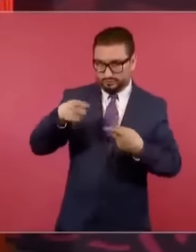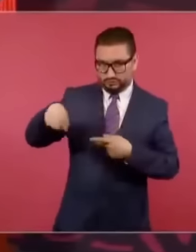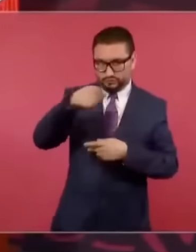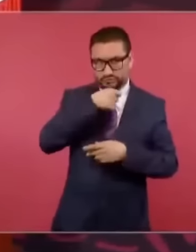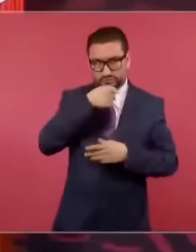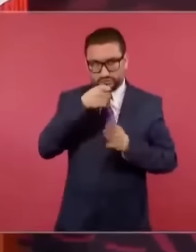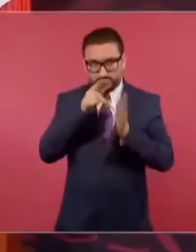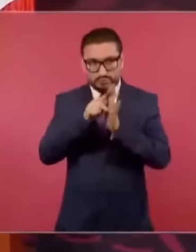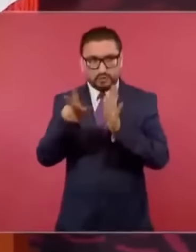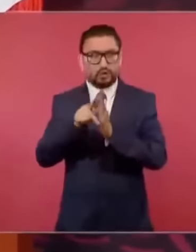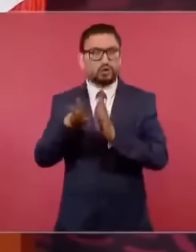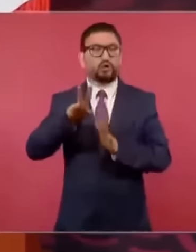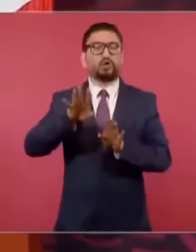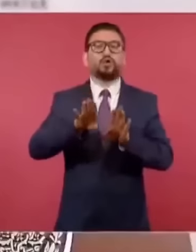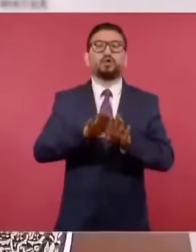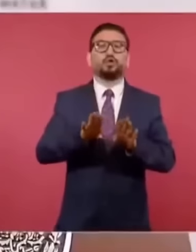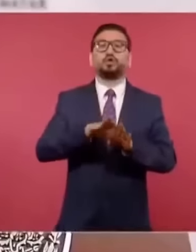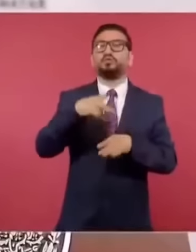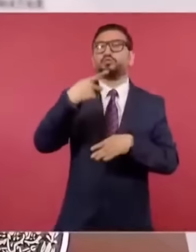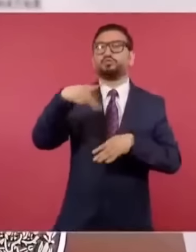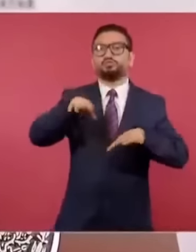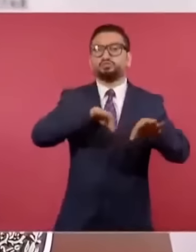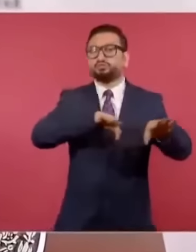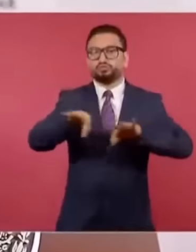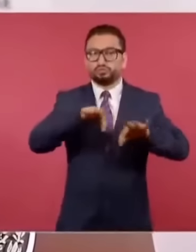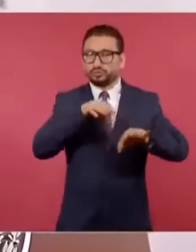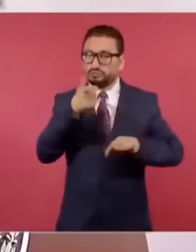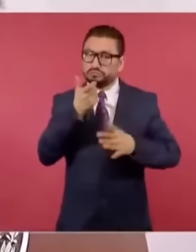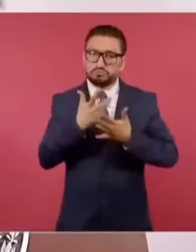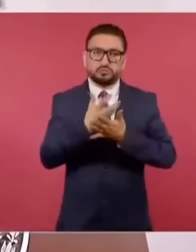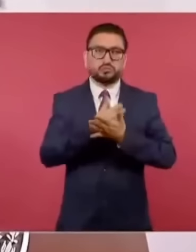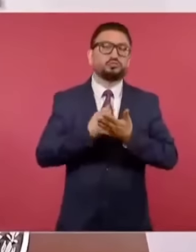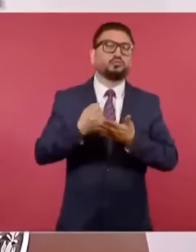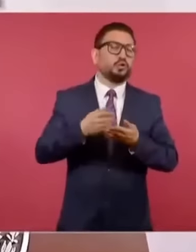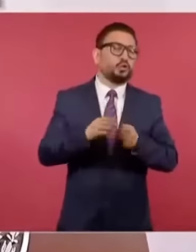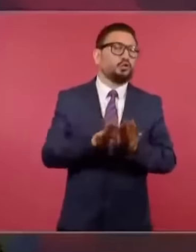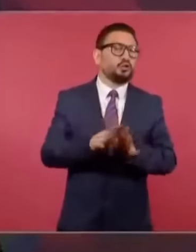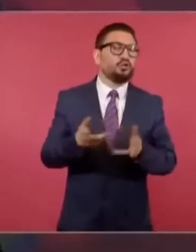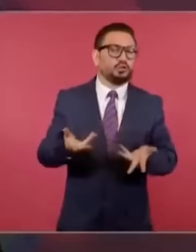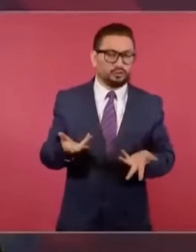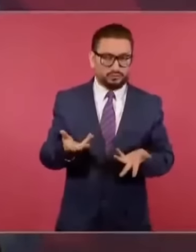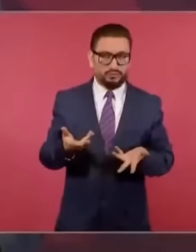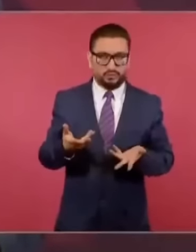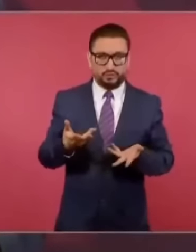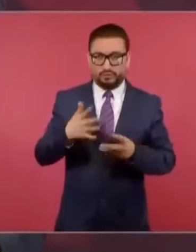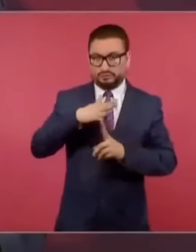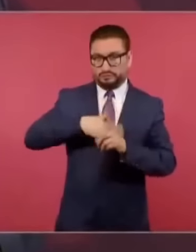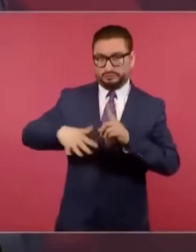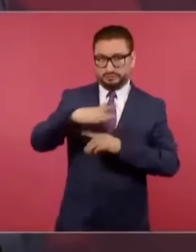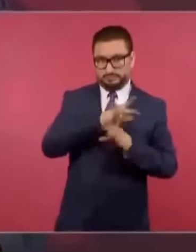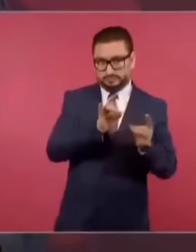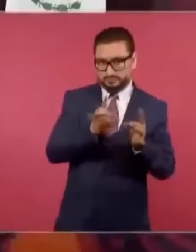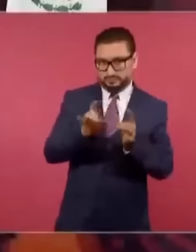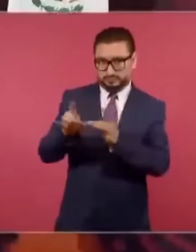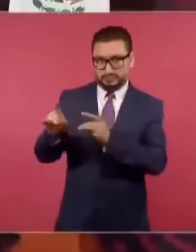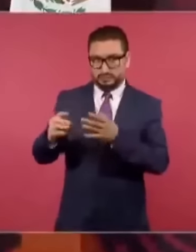¿Cómo van a garantizar su sustento en una circunstancia nueva?